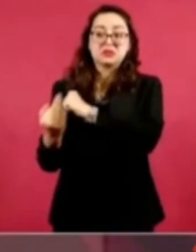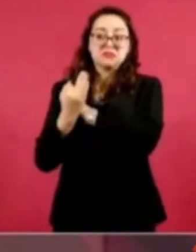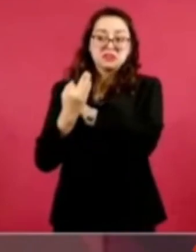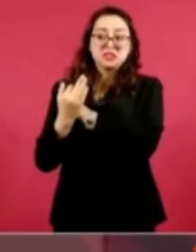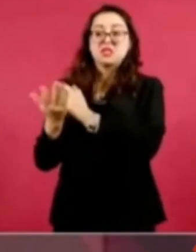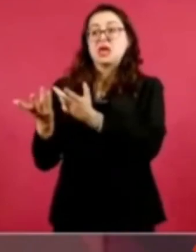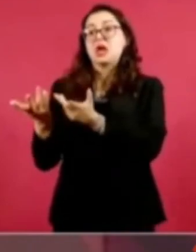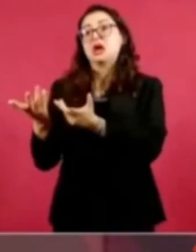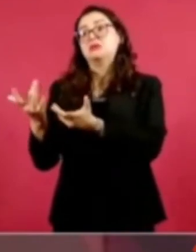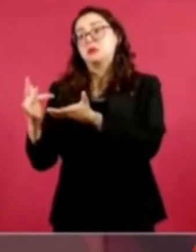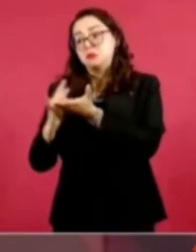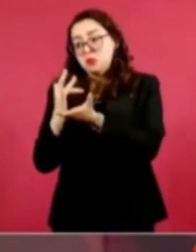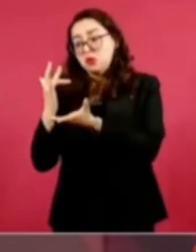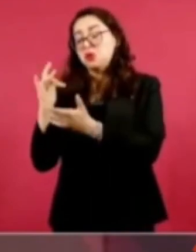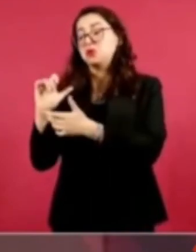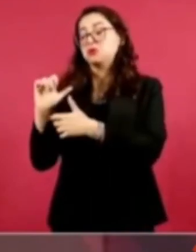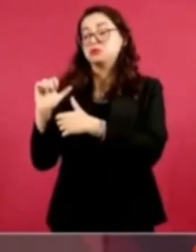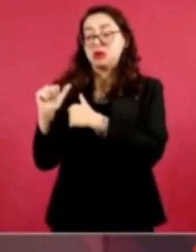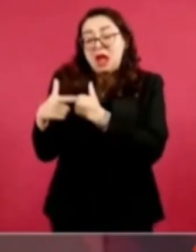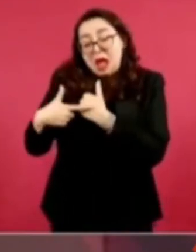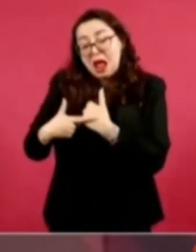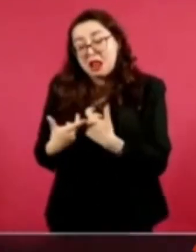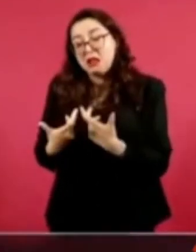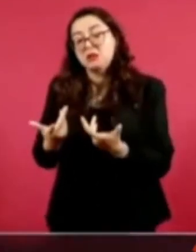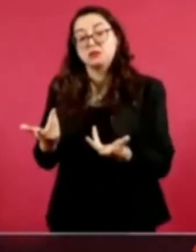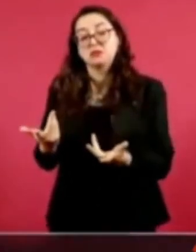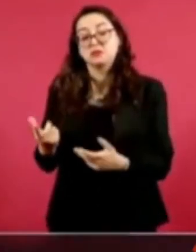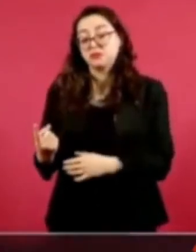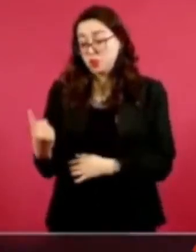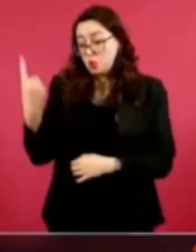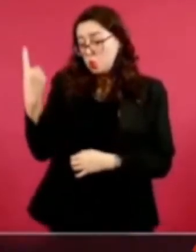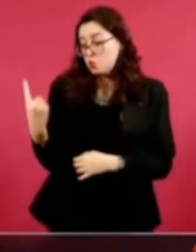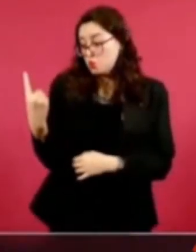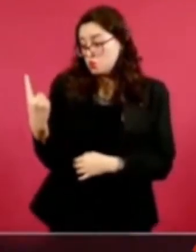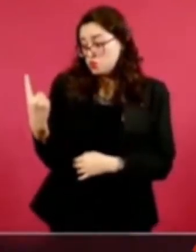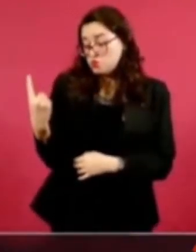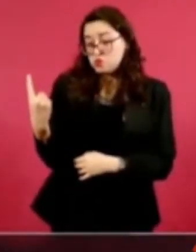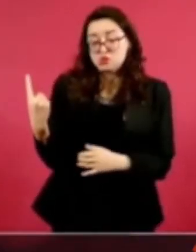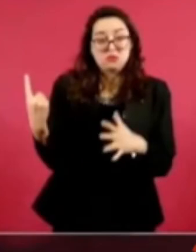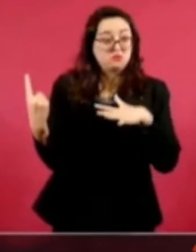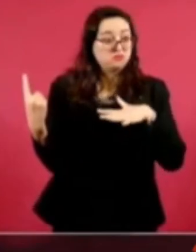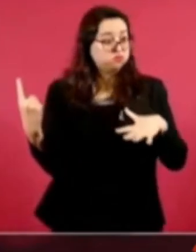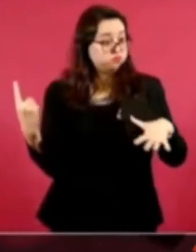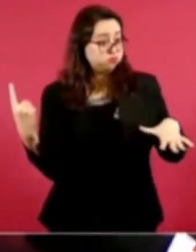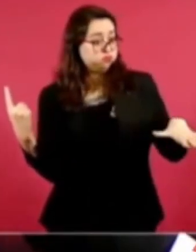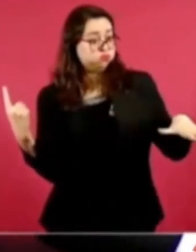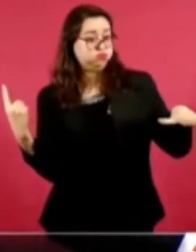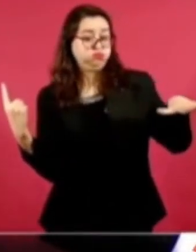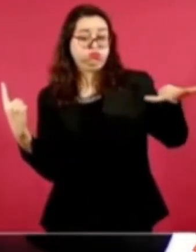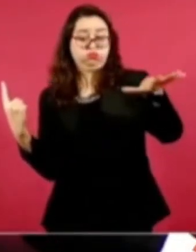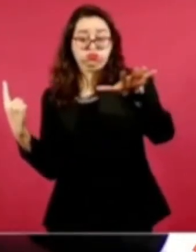o tener el apoyo en La Jornada, frente a Televisa.